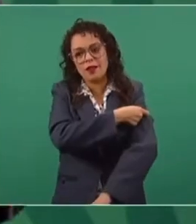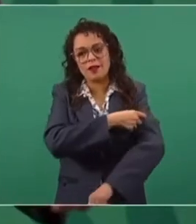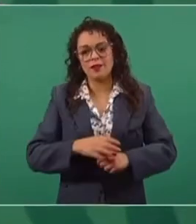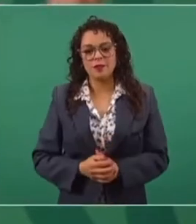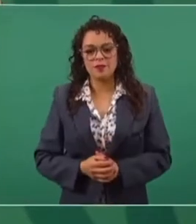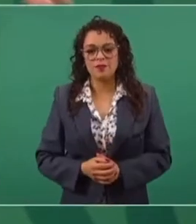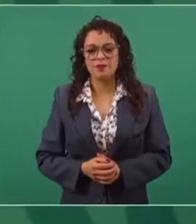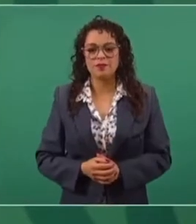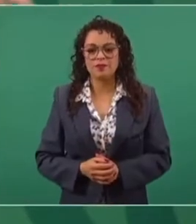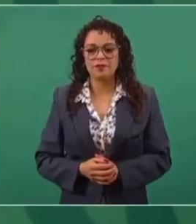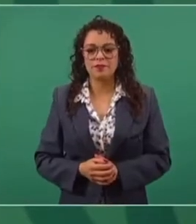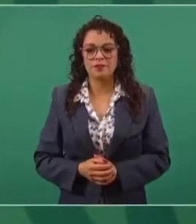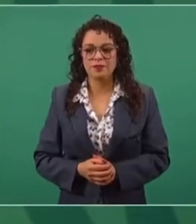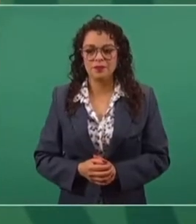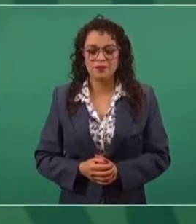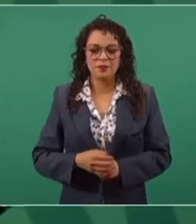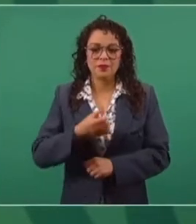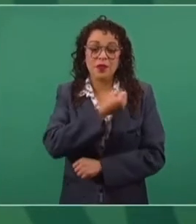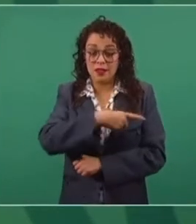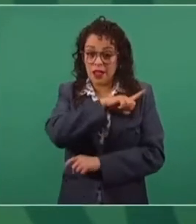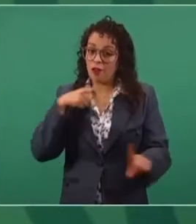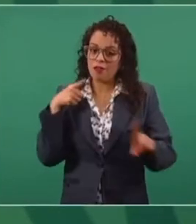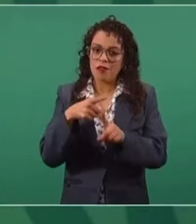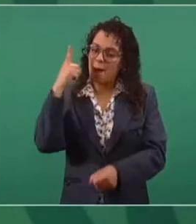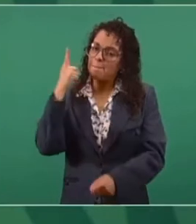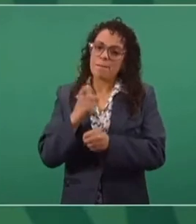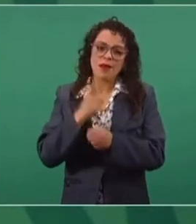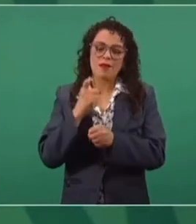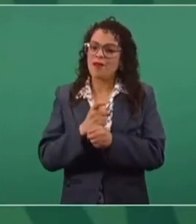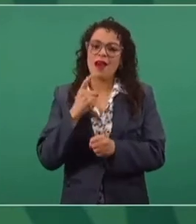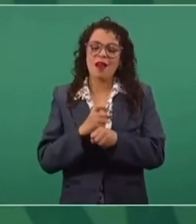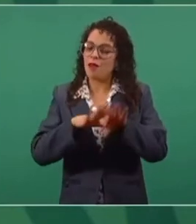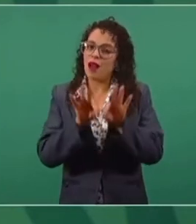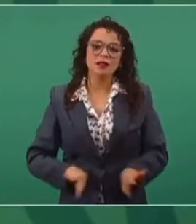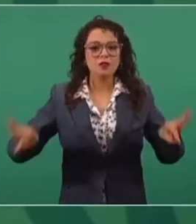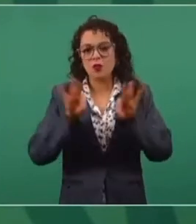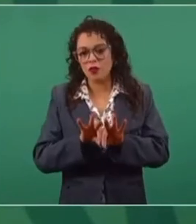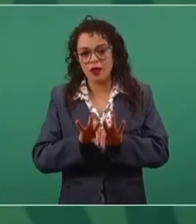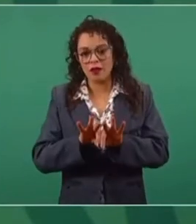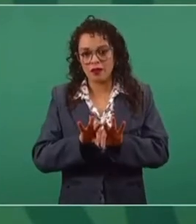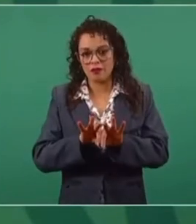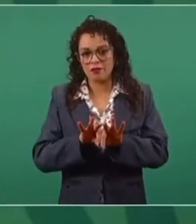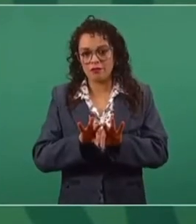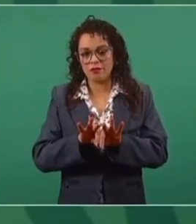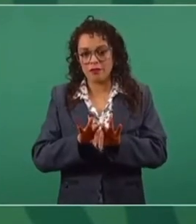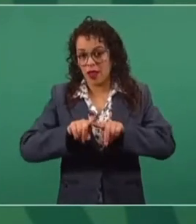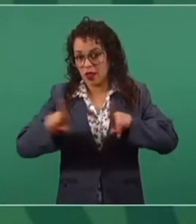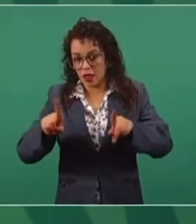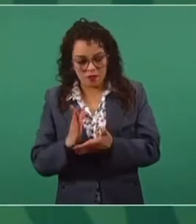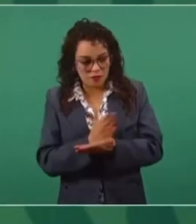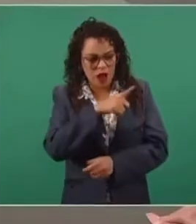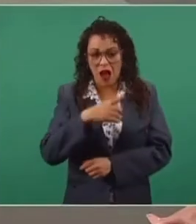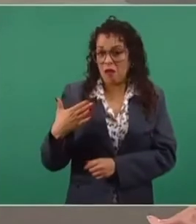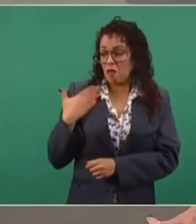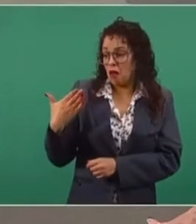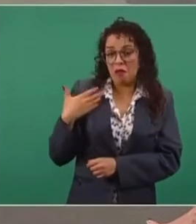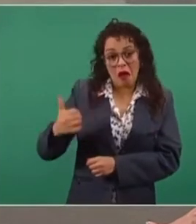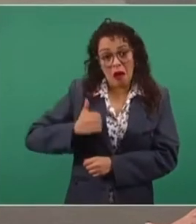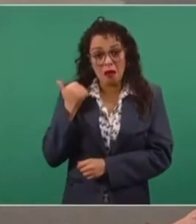se cerró filas, la salud es primero. Y una cosa es la politiquería, el oportunismo,